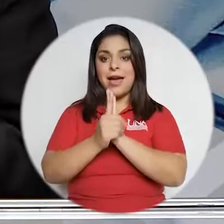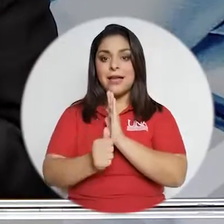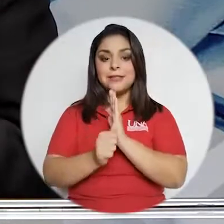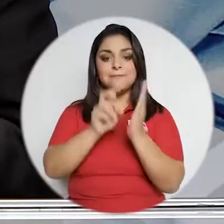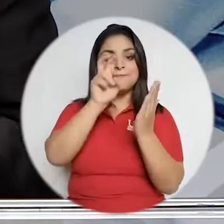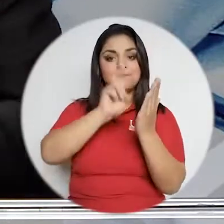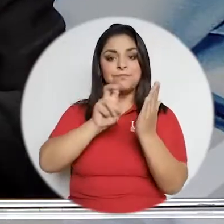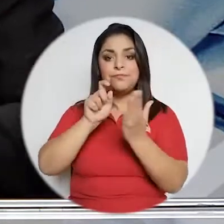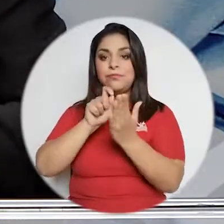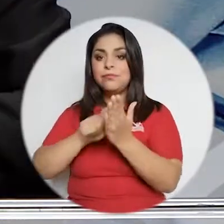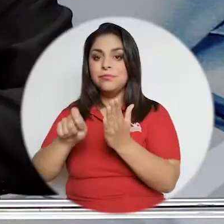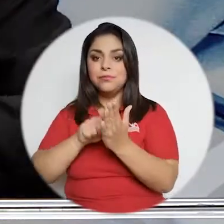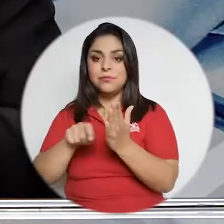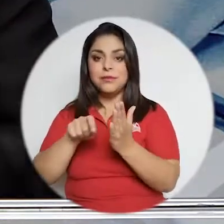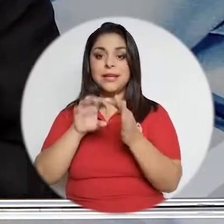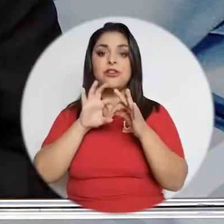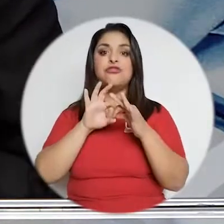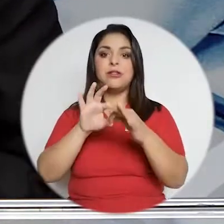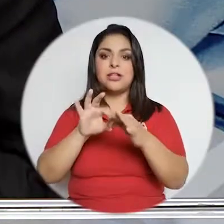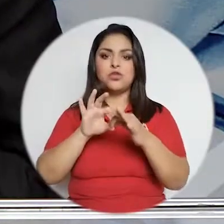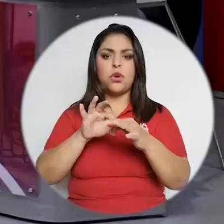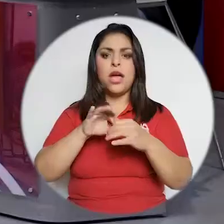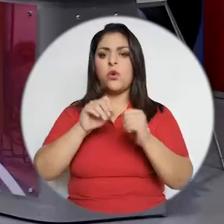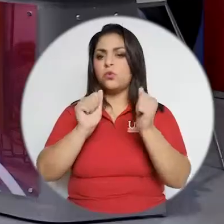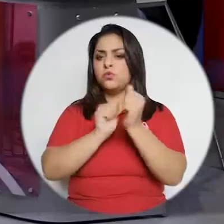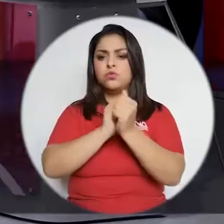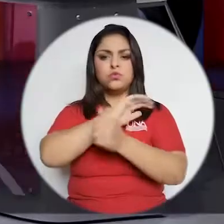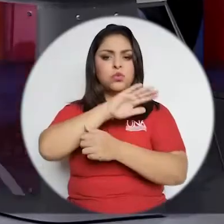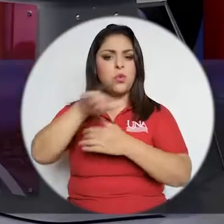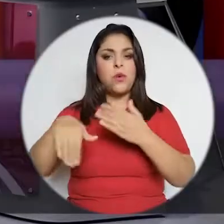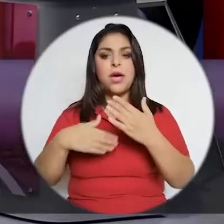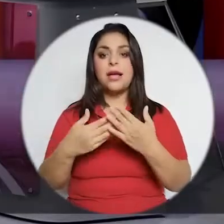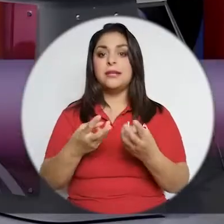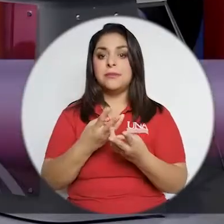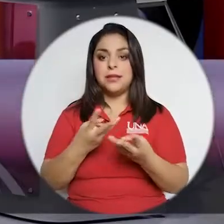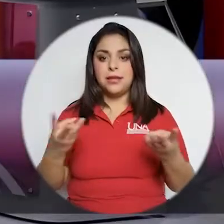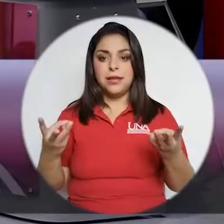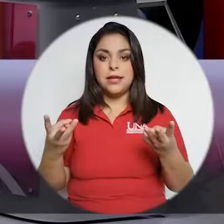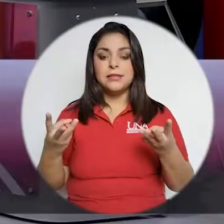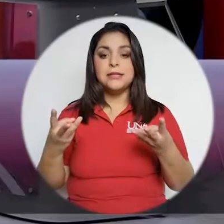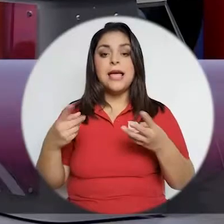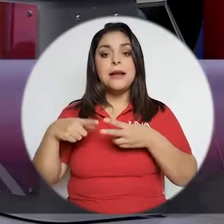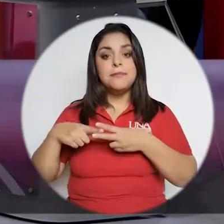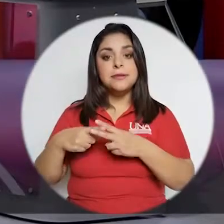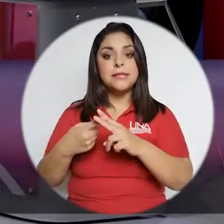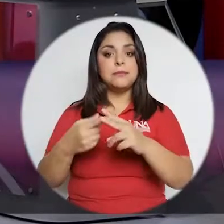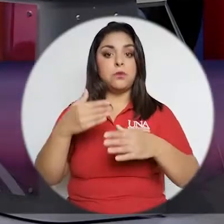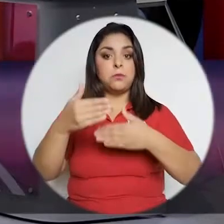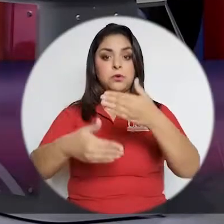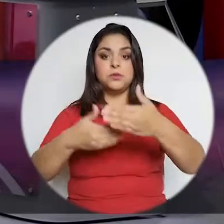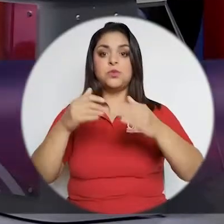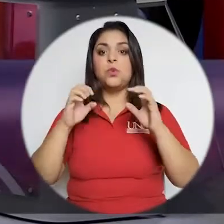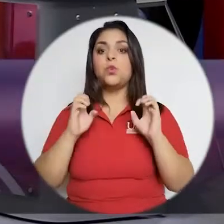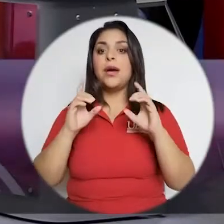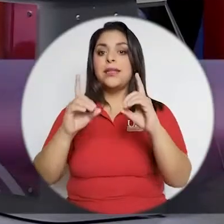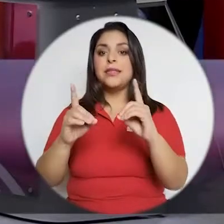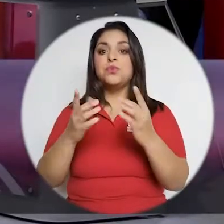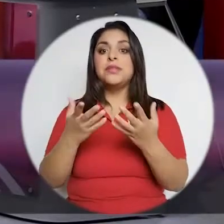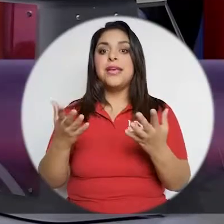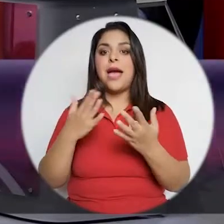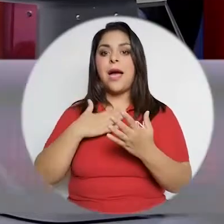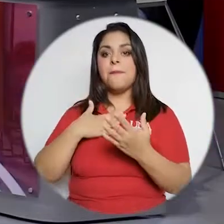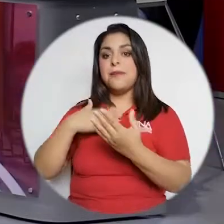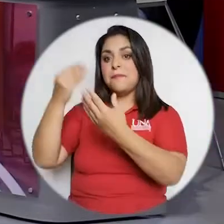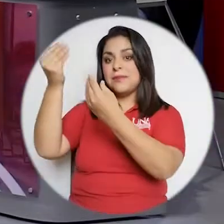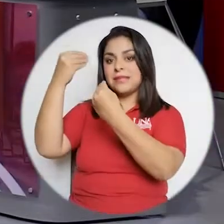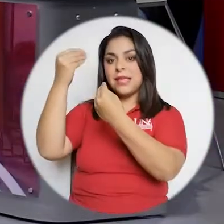lectoescritura se relacionan con todas las demás materias. Y en un inicio el proceso educativo es que se nos educa